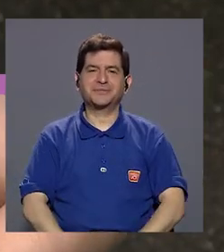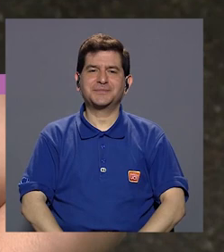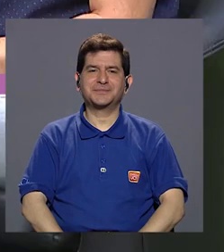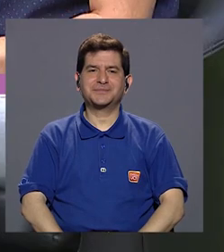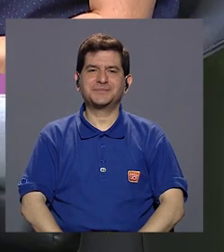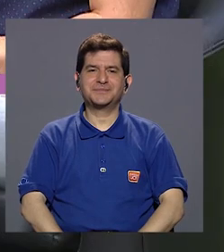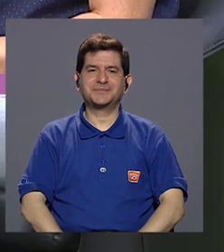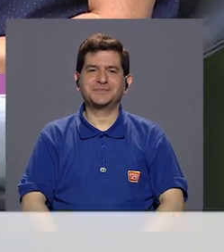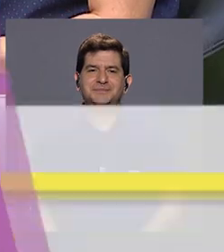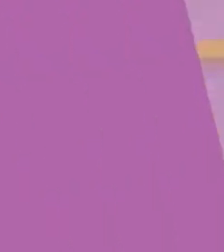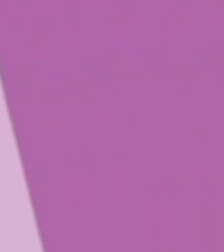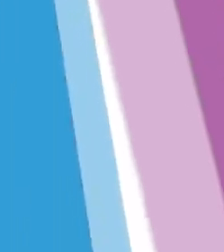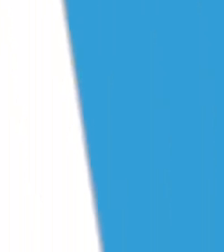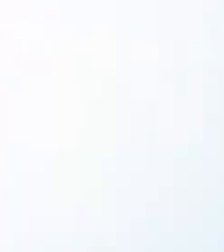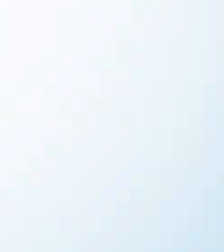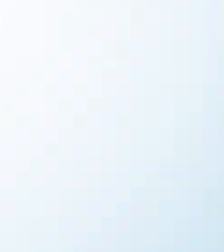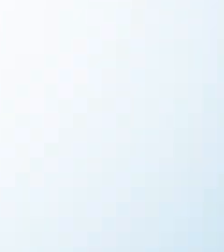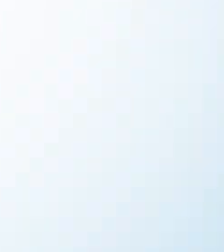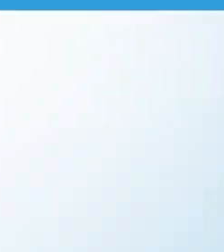Mejor.